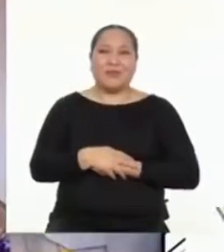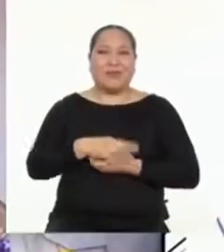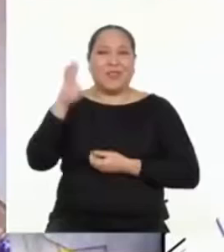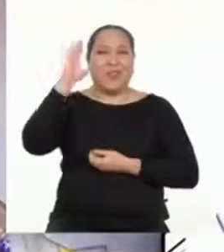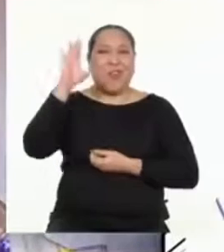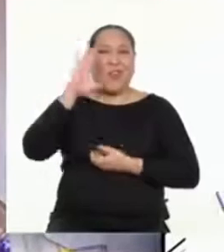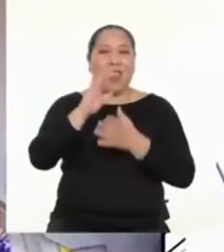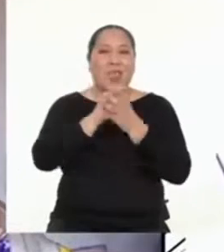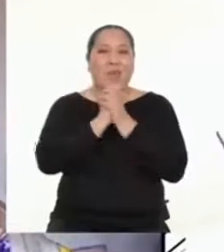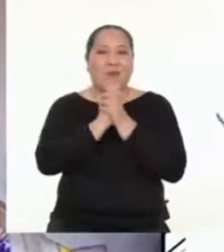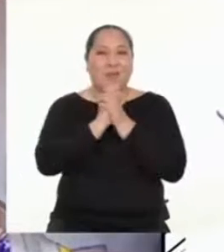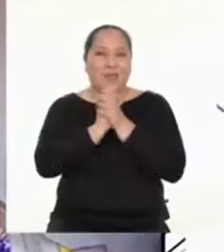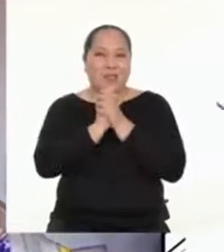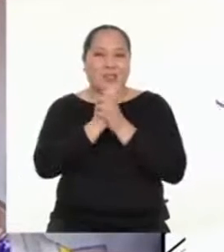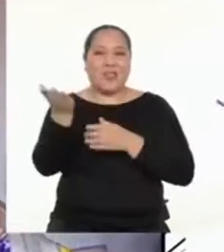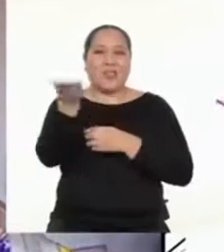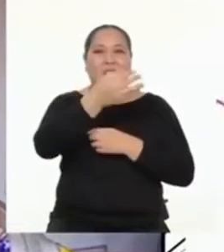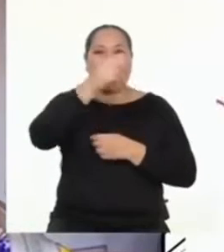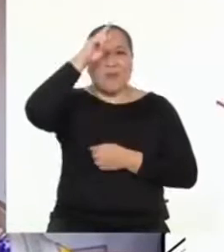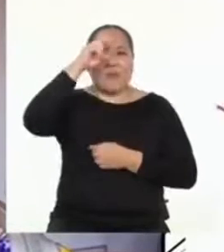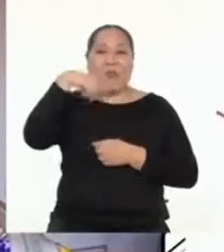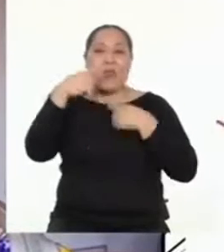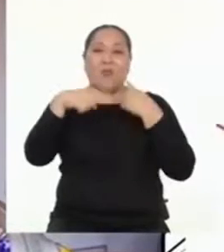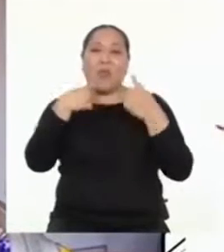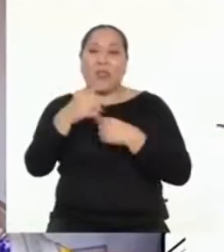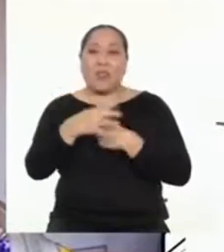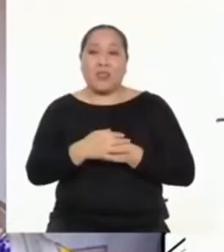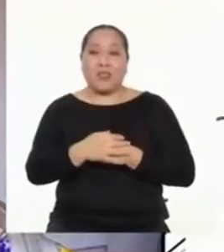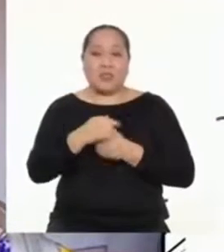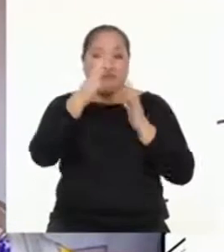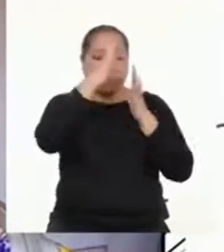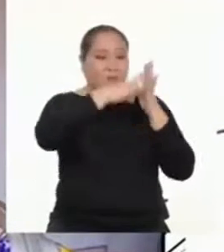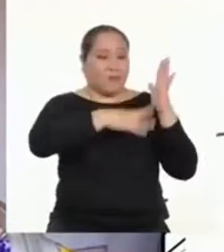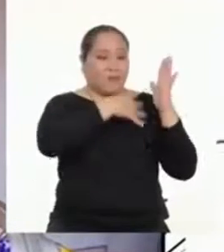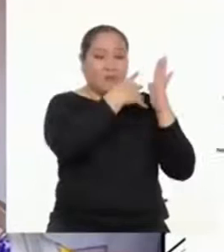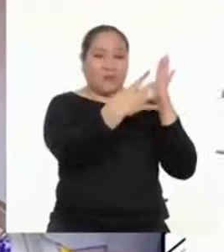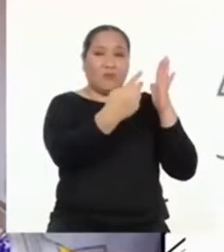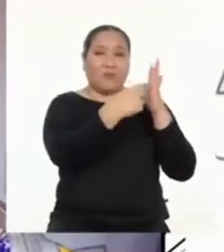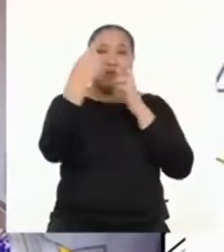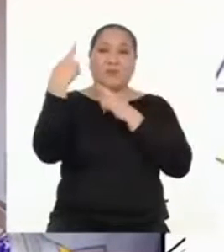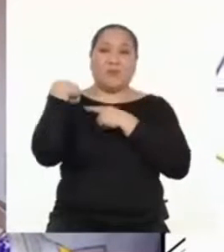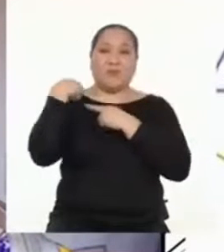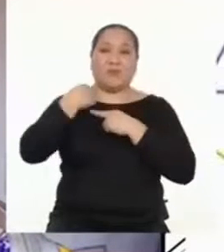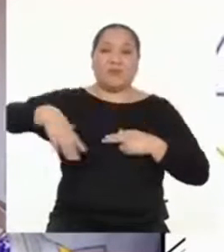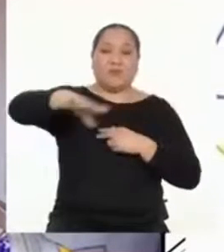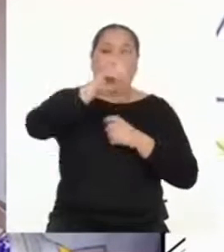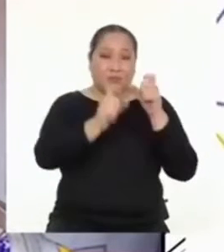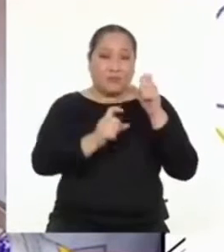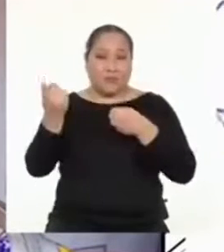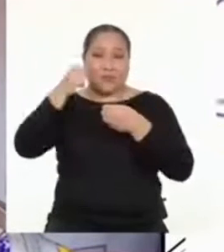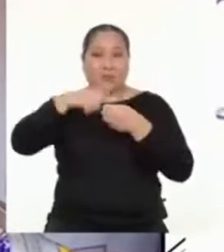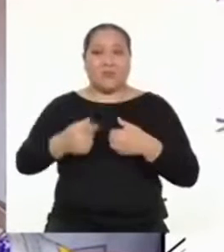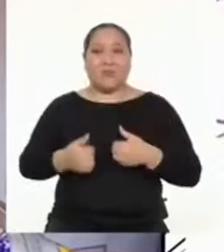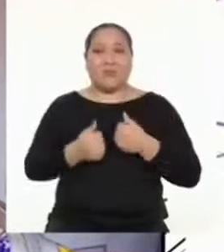Hola, amigas y amigos de todo el Perú. Les cuento que en mi casa hicimos nuestro cuadro de horarios con responsabilidad para todas y todos los que vivimos aquí.